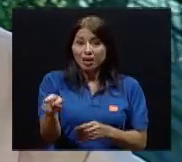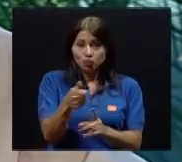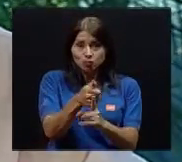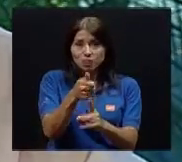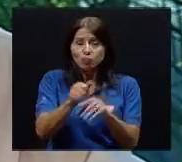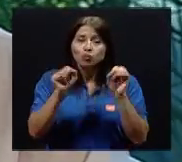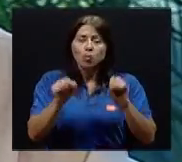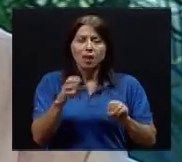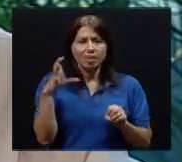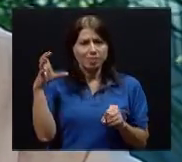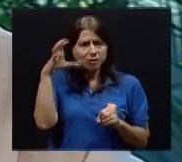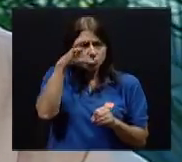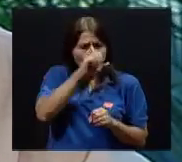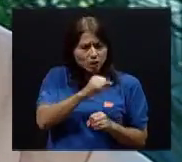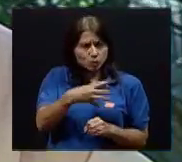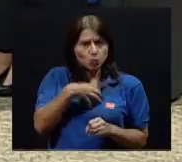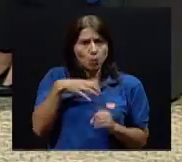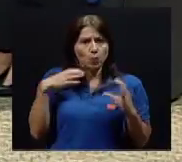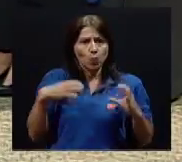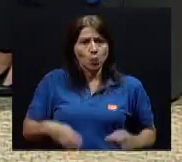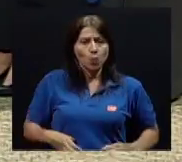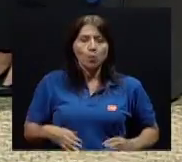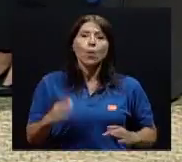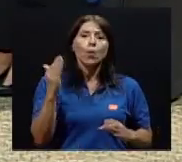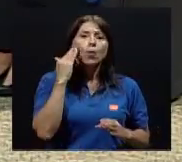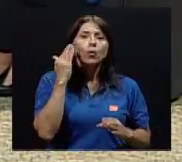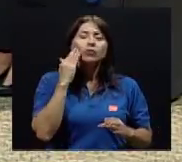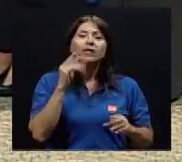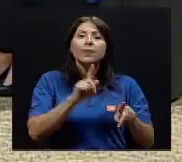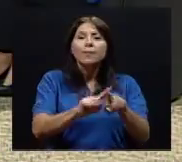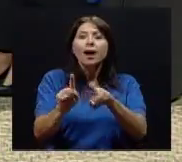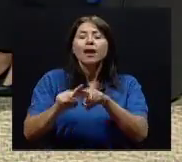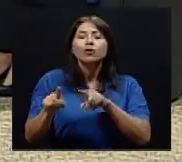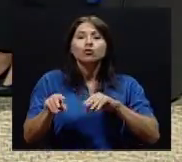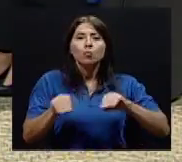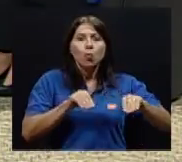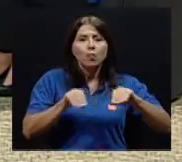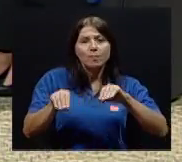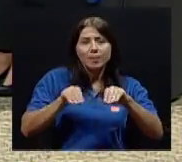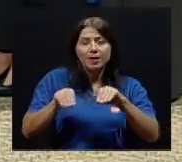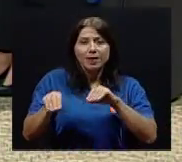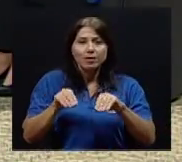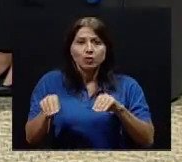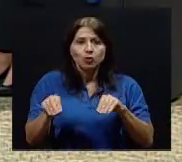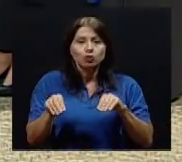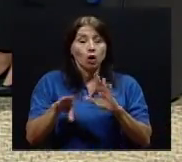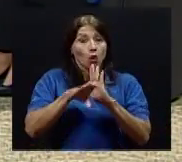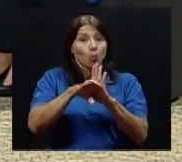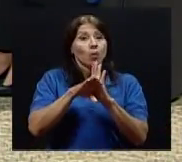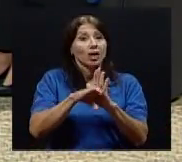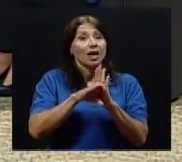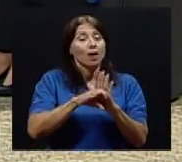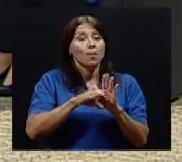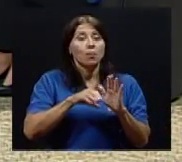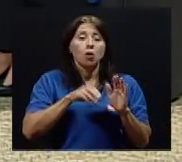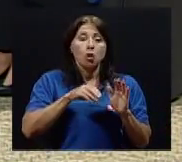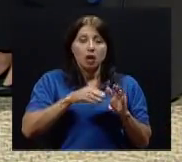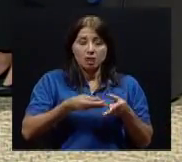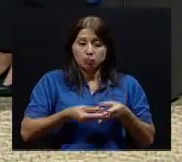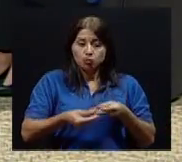cuerpo, conocer varios movimientos, que aprendan a desplazarse en el agua, en el suelo,